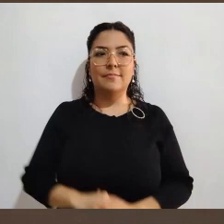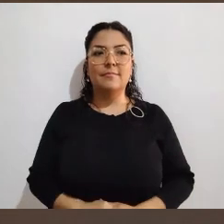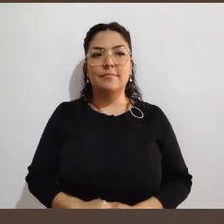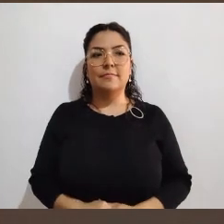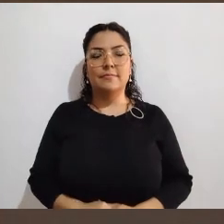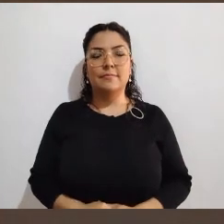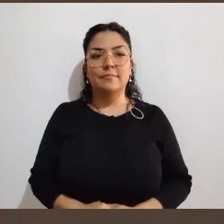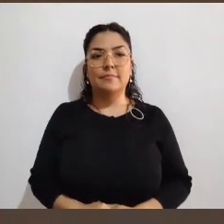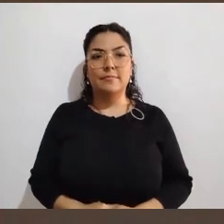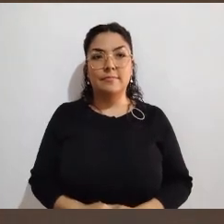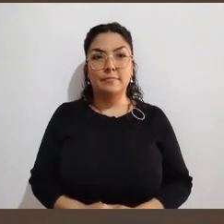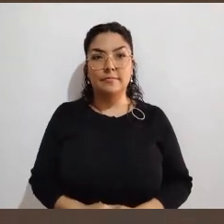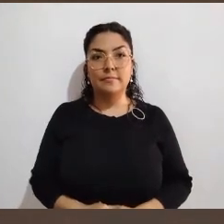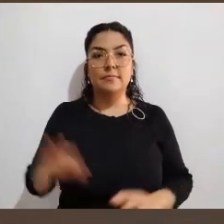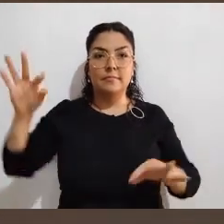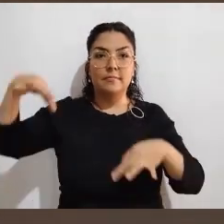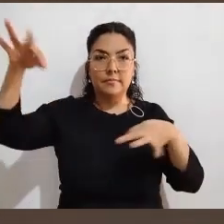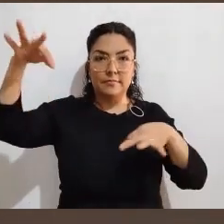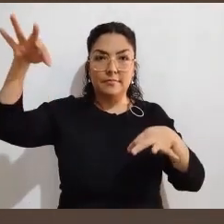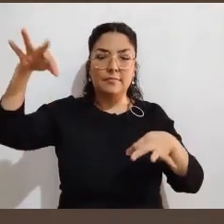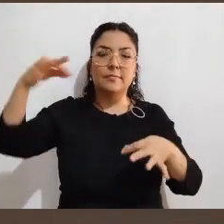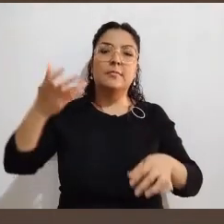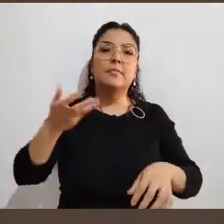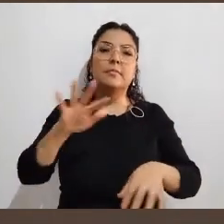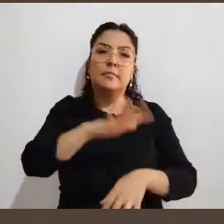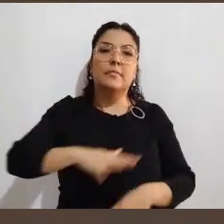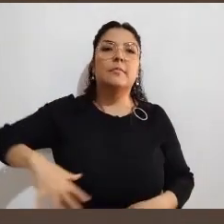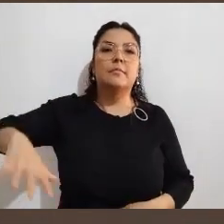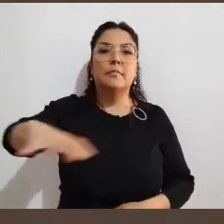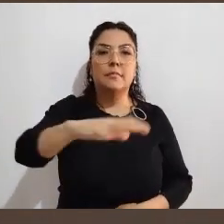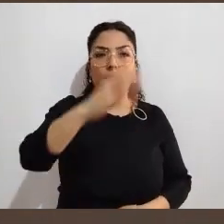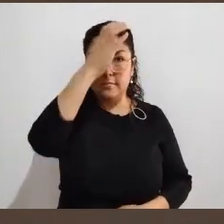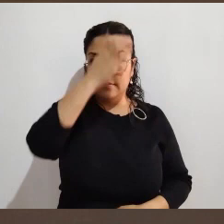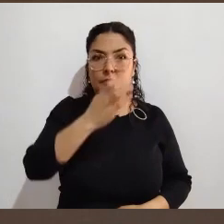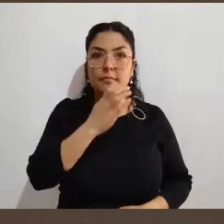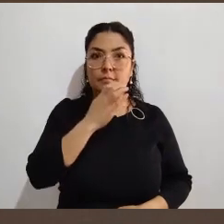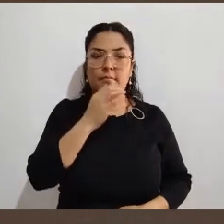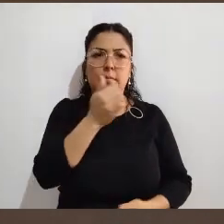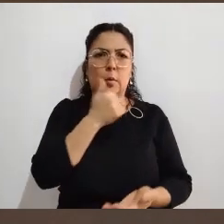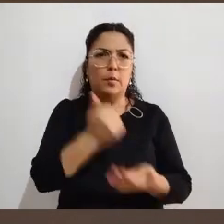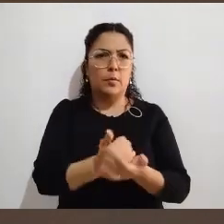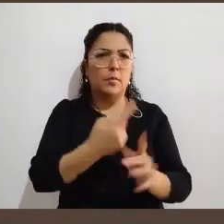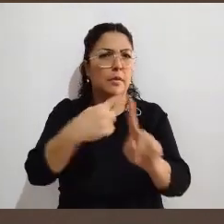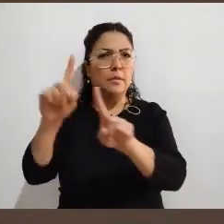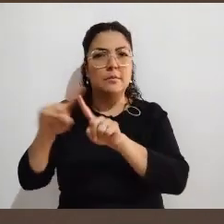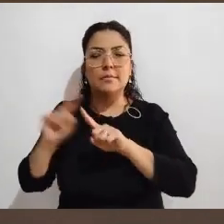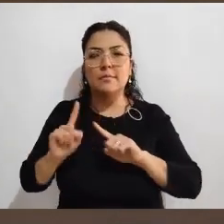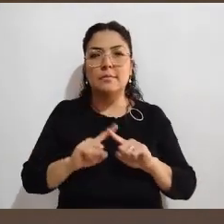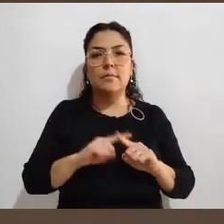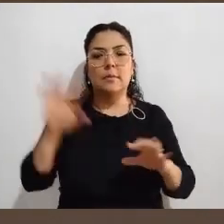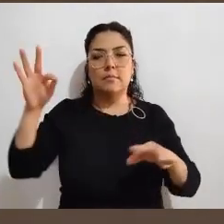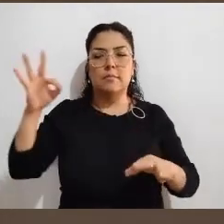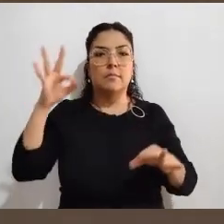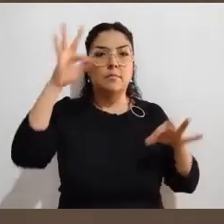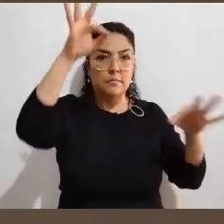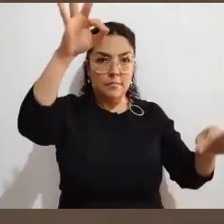carteles que ya estamos pegando en todos los municipios de nuestra entidad, donde hacemos la invitación y donde